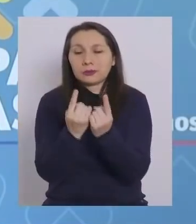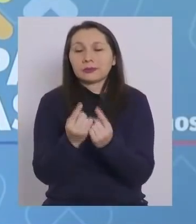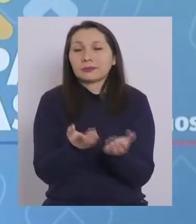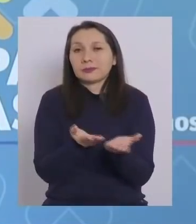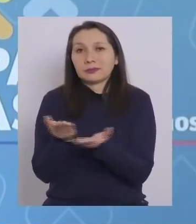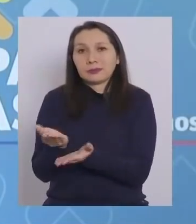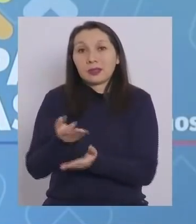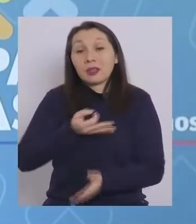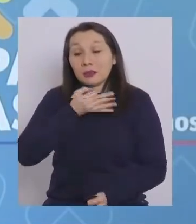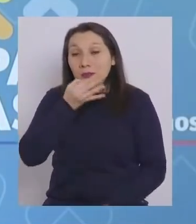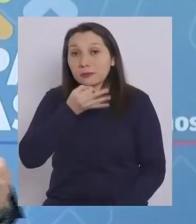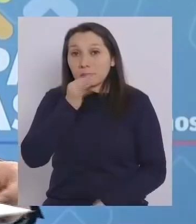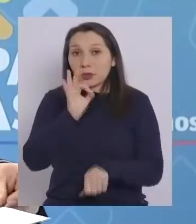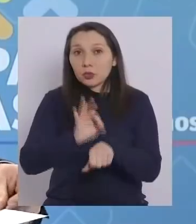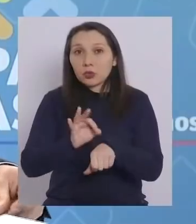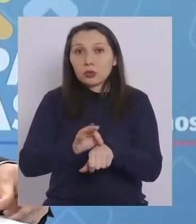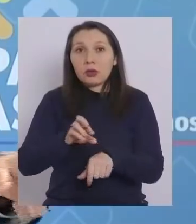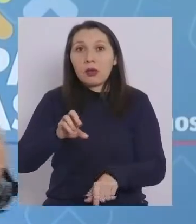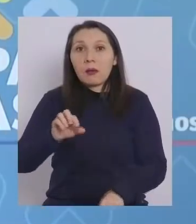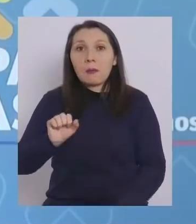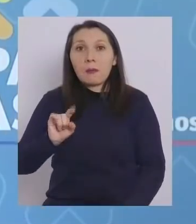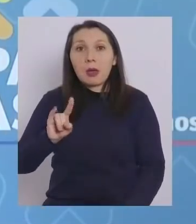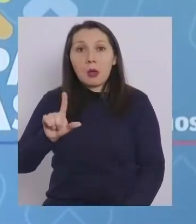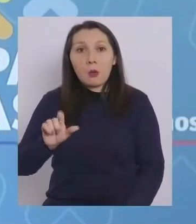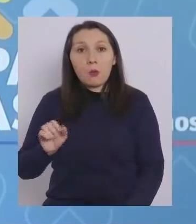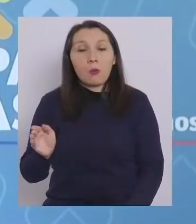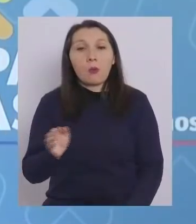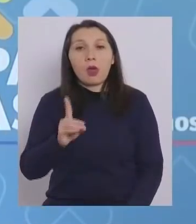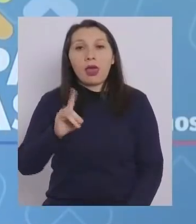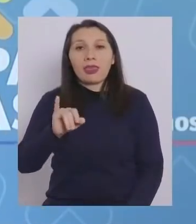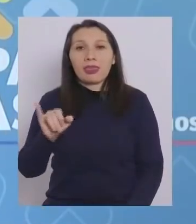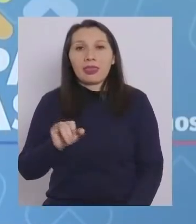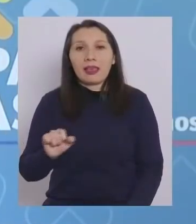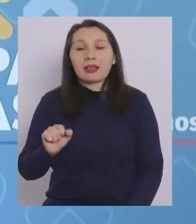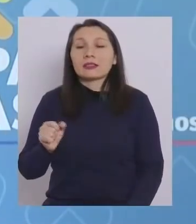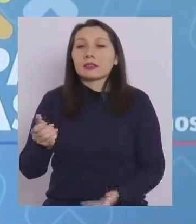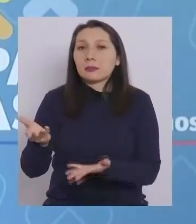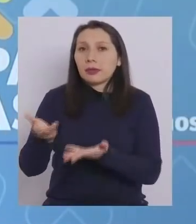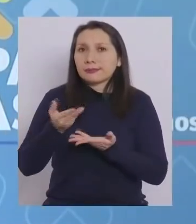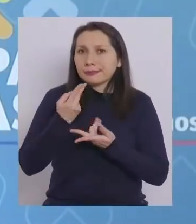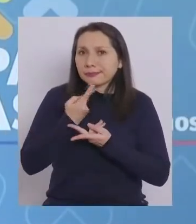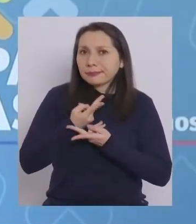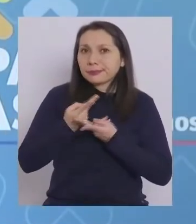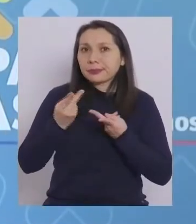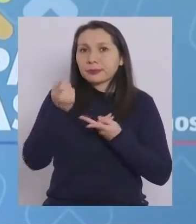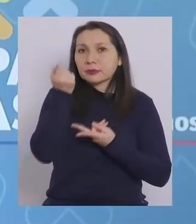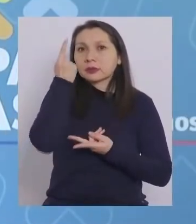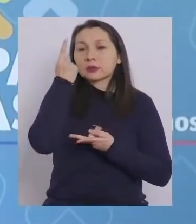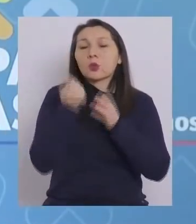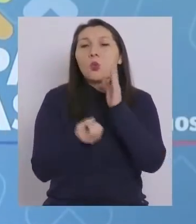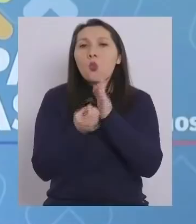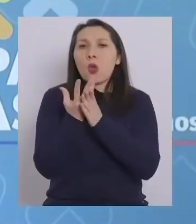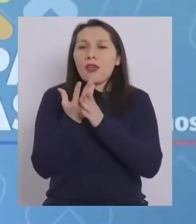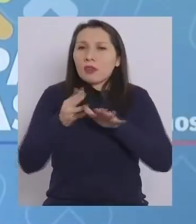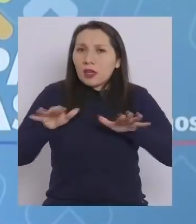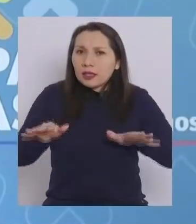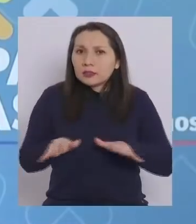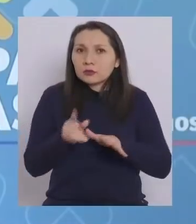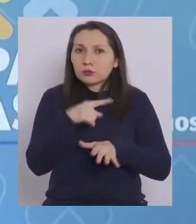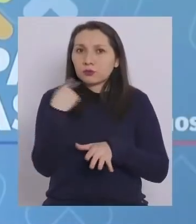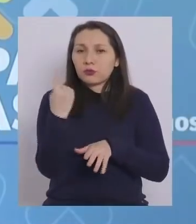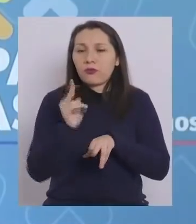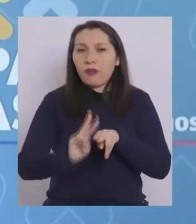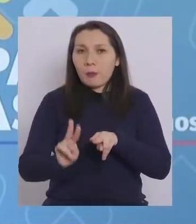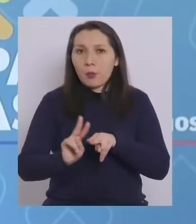daré la palabra a la doctora Paula Daza para que nos dé a conocer este nuevo esfuerzo que vamos a hacer